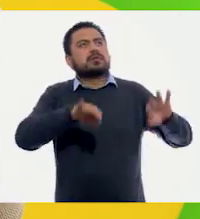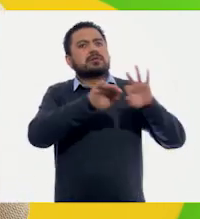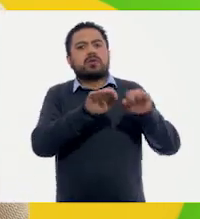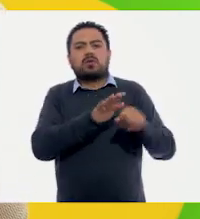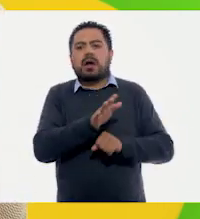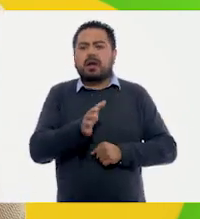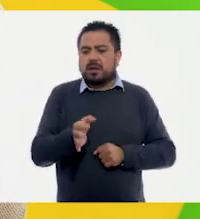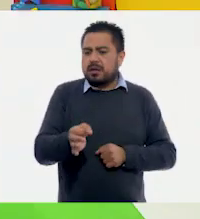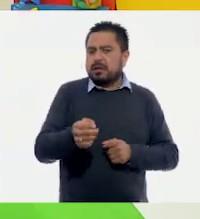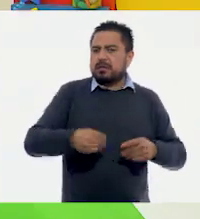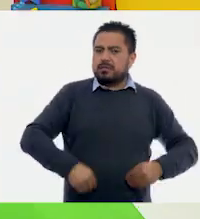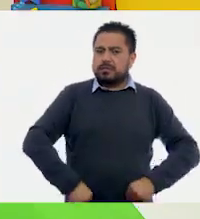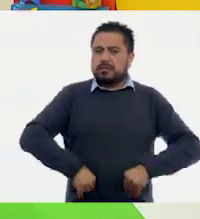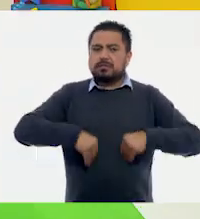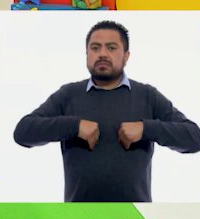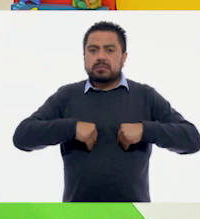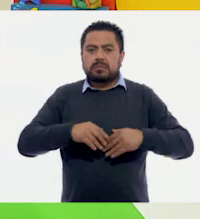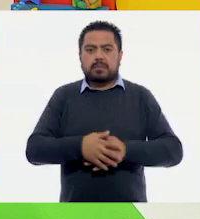en su localidad?